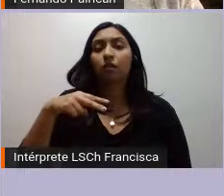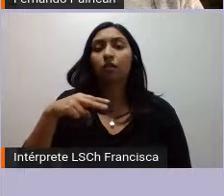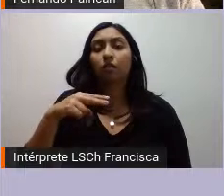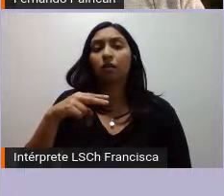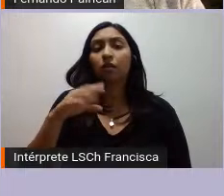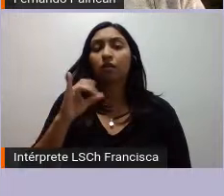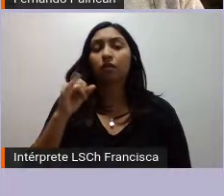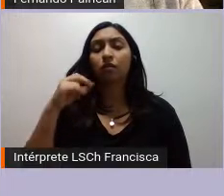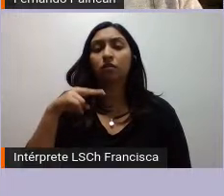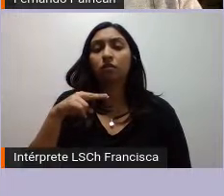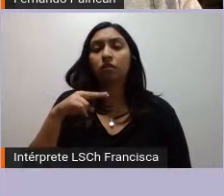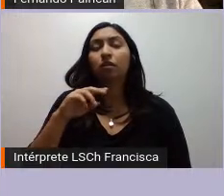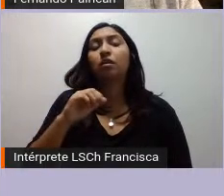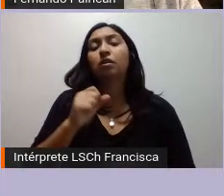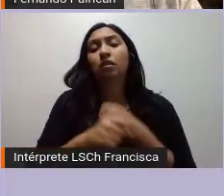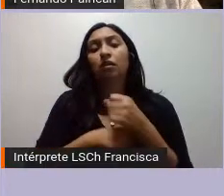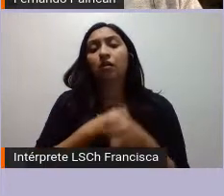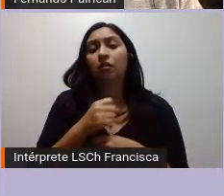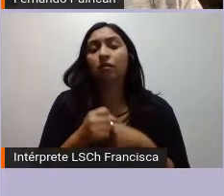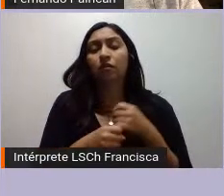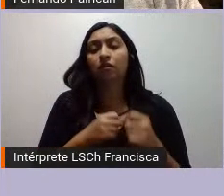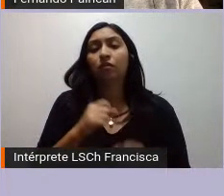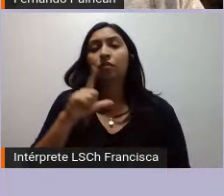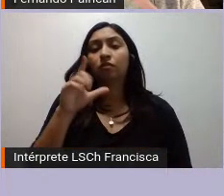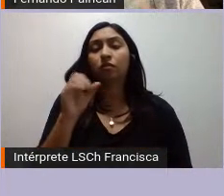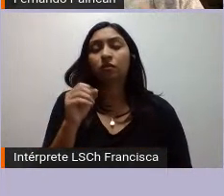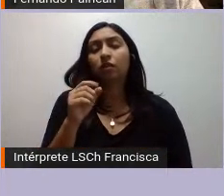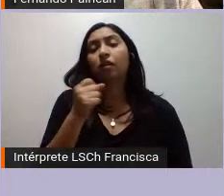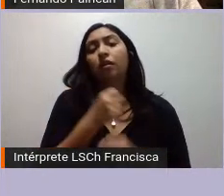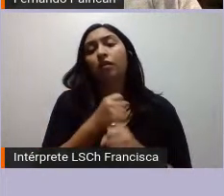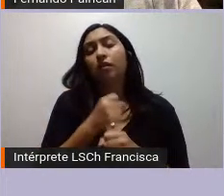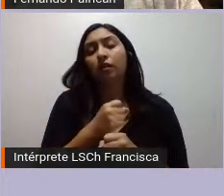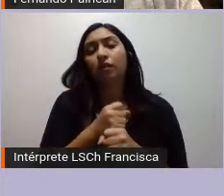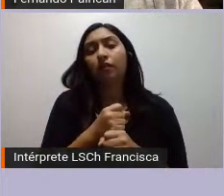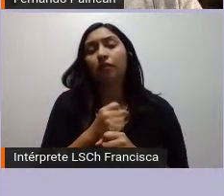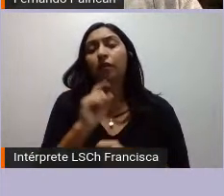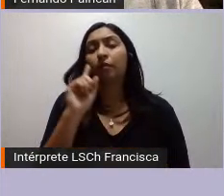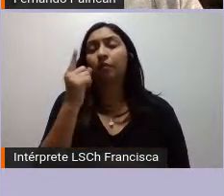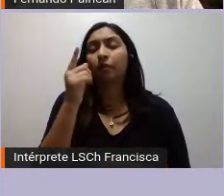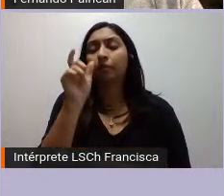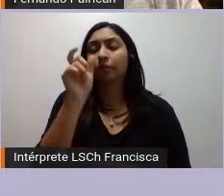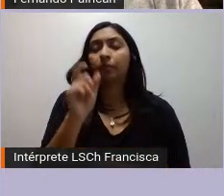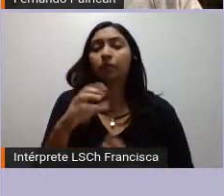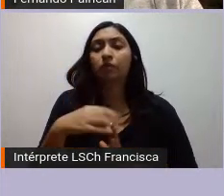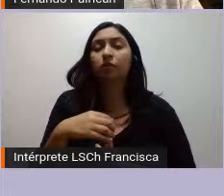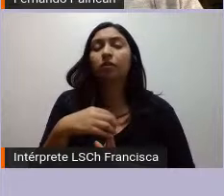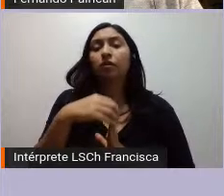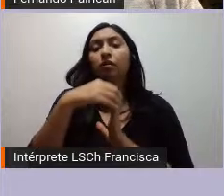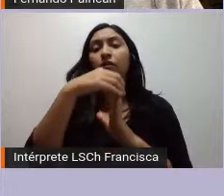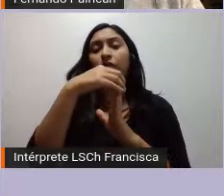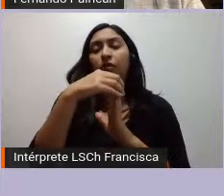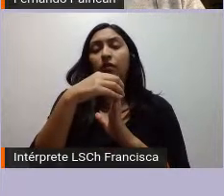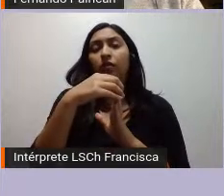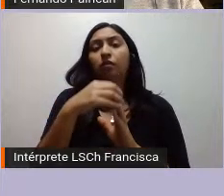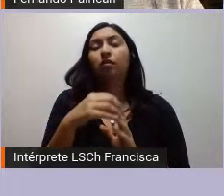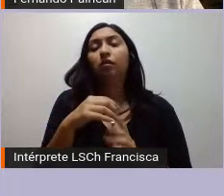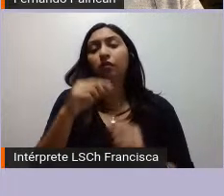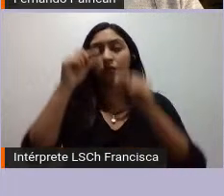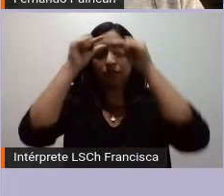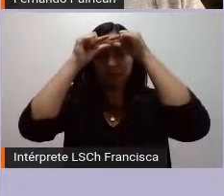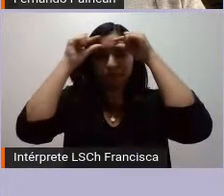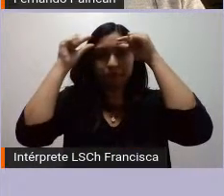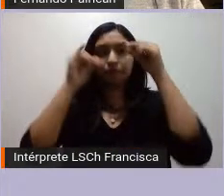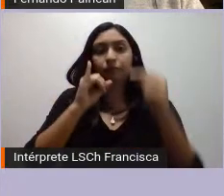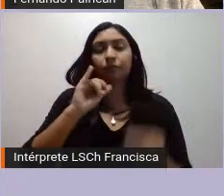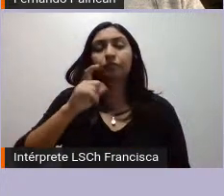50, en la cual trabaja mucho uno de los dirigentes importantes del primer ciclo del movimiento mapuche, que es Venacio Coñepan. Pero la ley